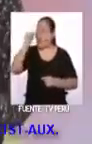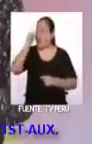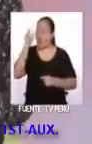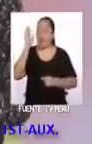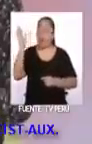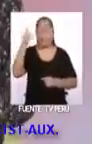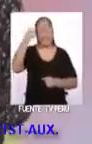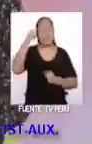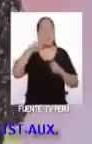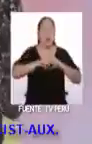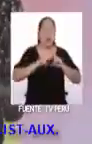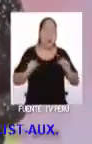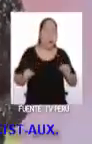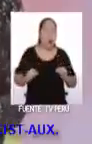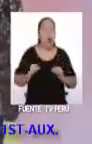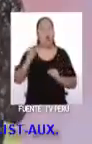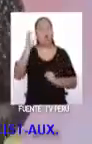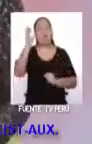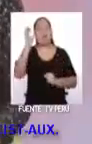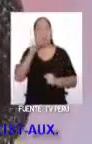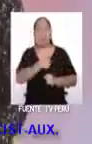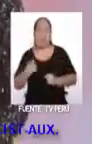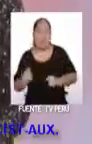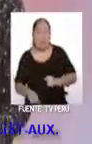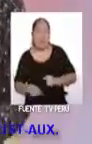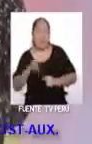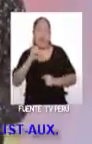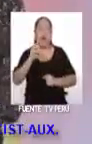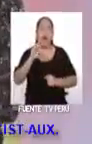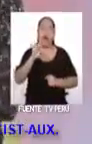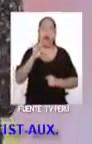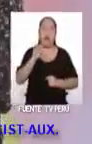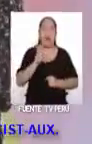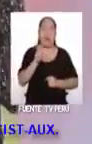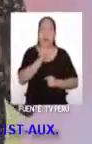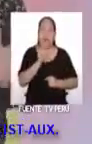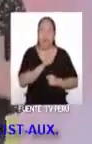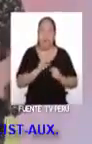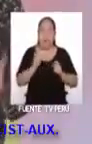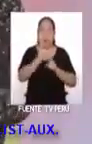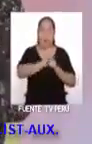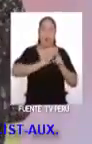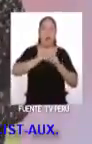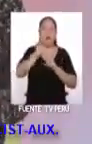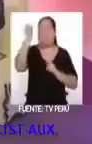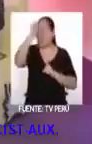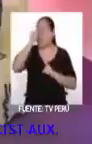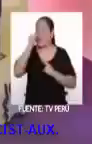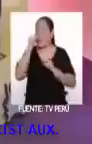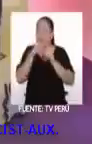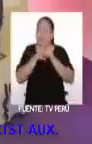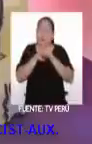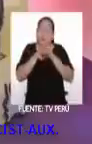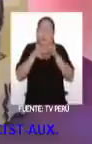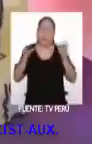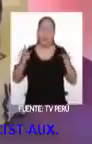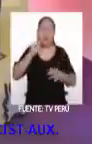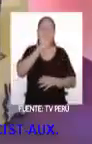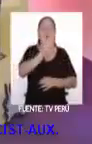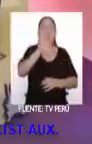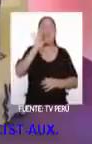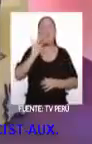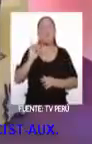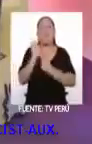siempre pensamos en Japón, China, Corea. Sin embargo, tenemos que saber que la cultura céspedica es bastante diversa y amplia. Son 48